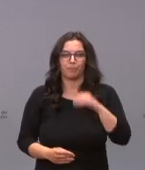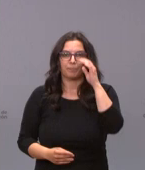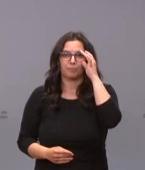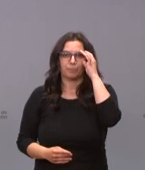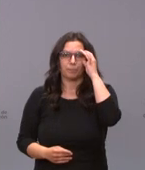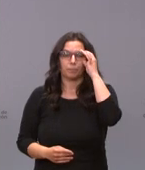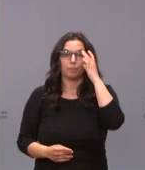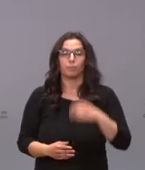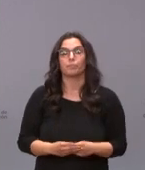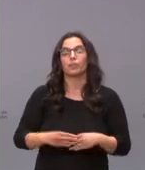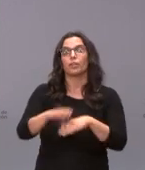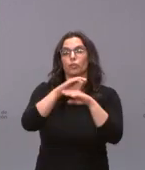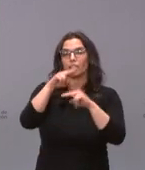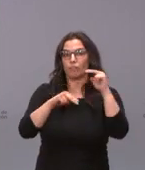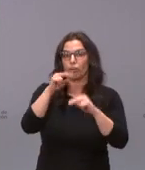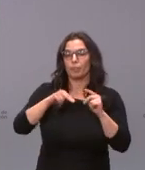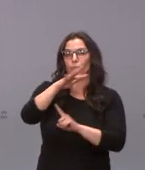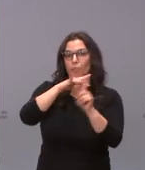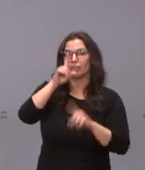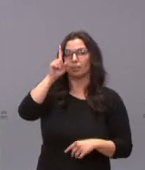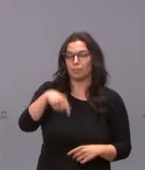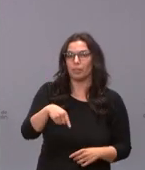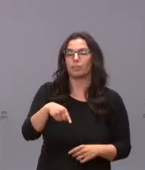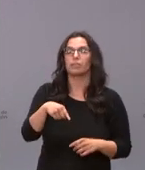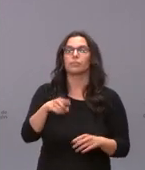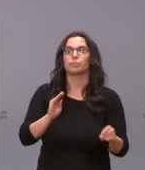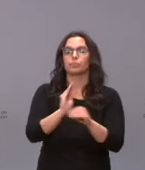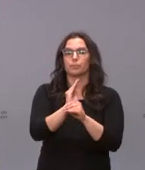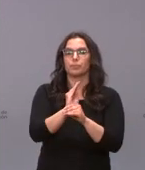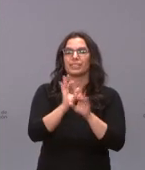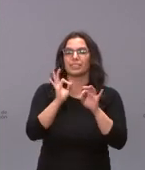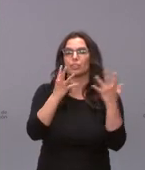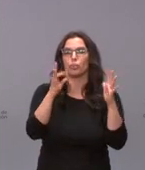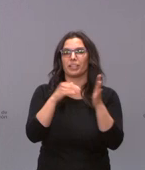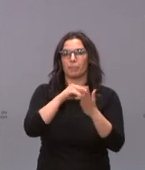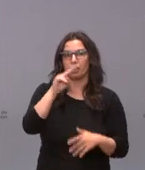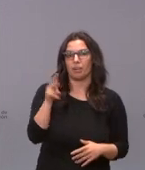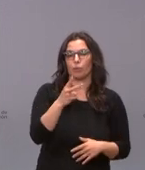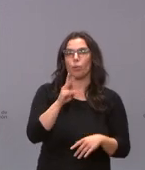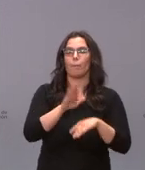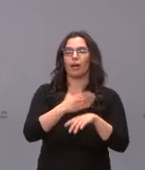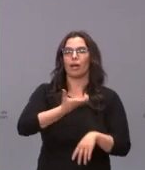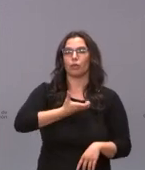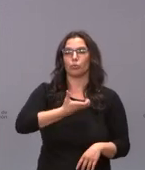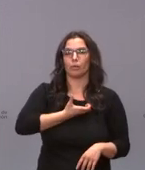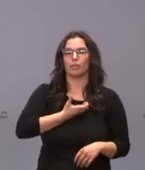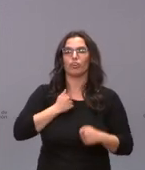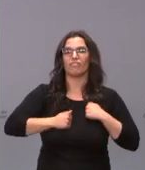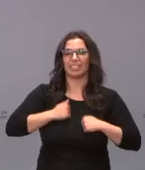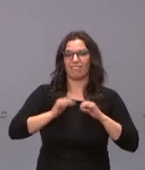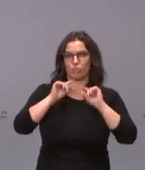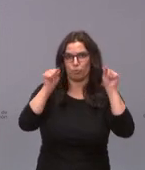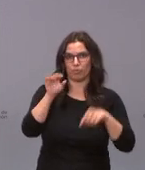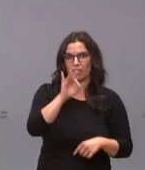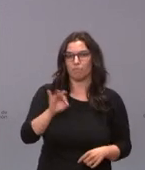La Consejería de Fomento y Medio Ambiente también concede una subvención de 90.000 euros al Ayuntamiento de Venta de Baños, en Palencia,